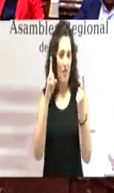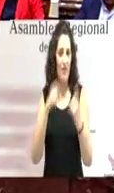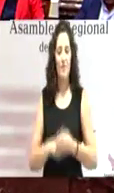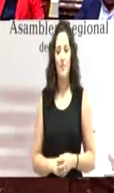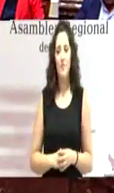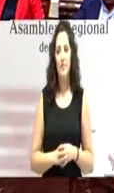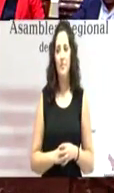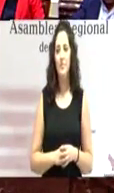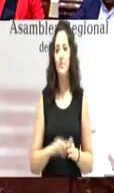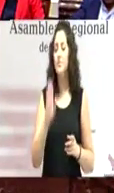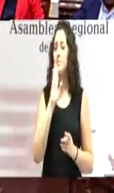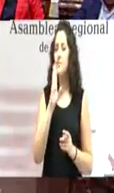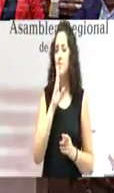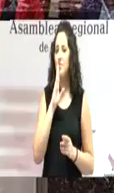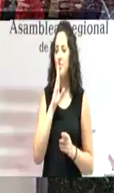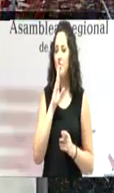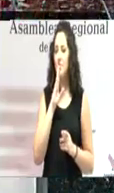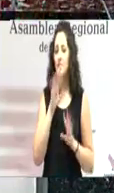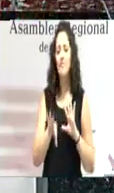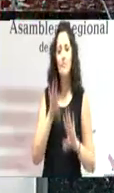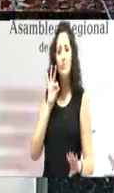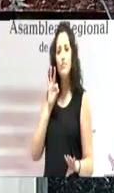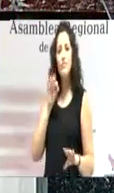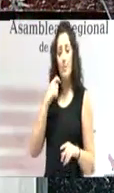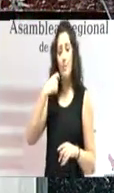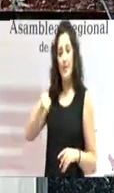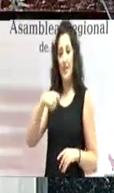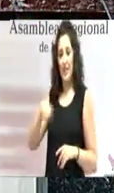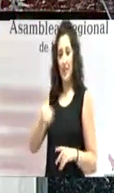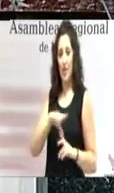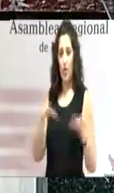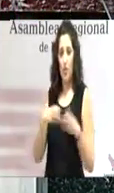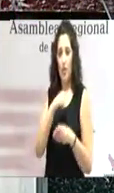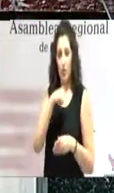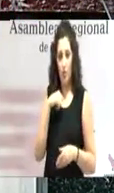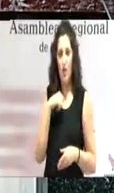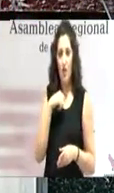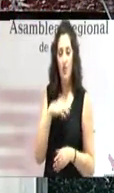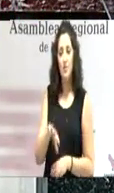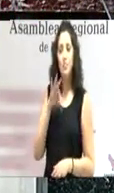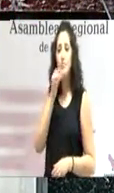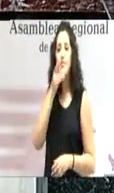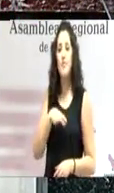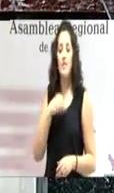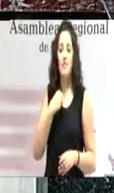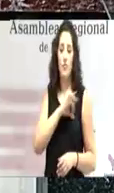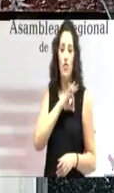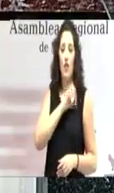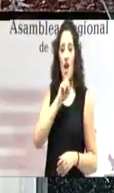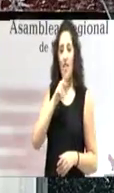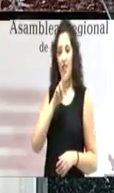Se elegía entonces como presidente de la comunidad autónoma a don Andrés Hernández Rojo,